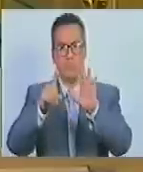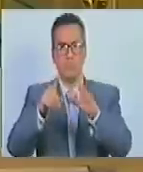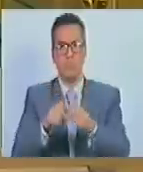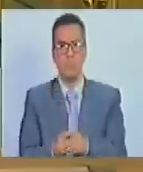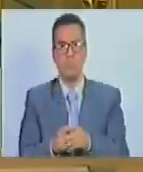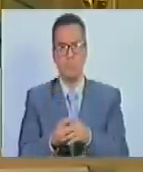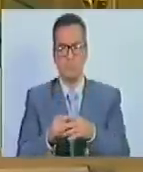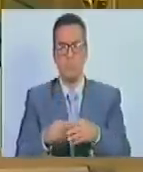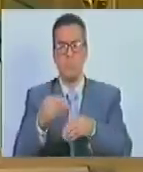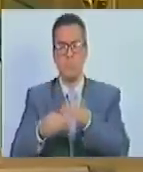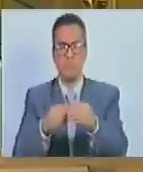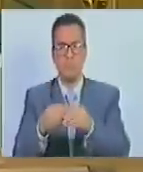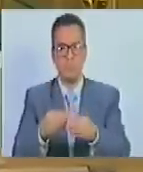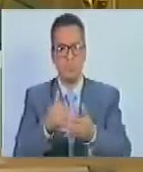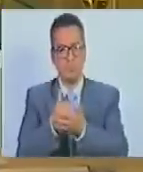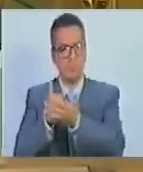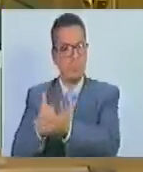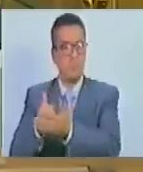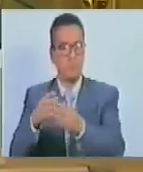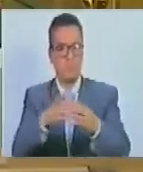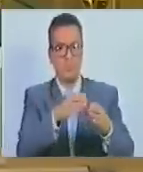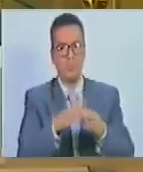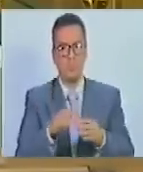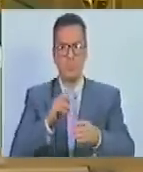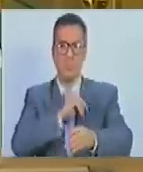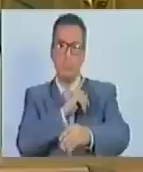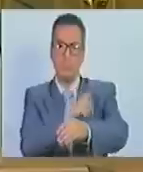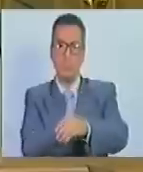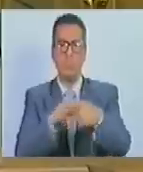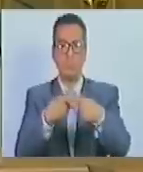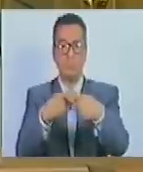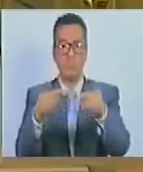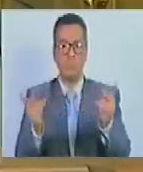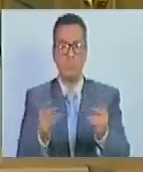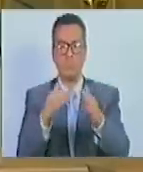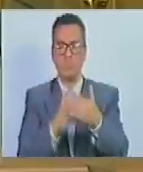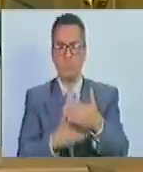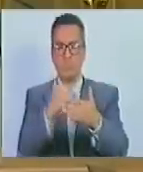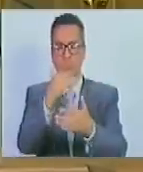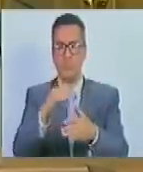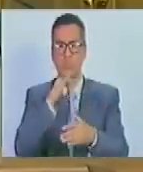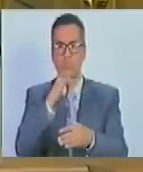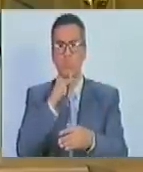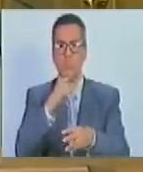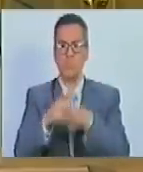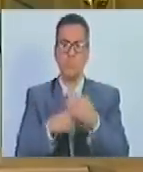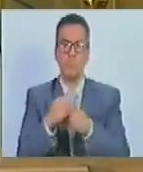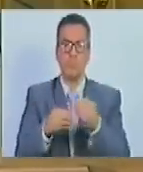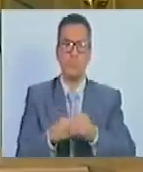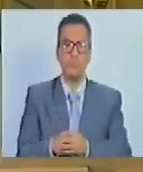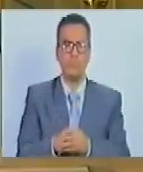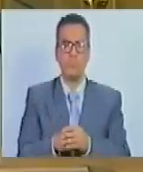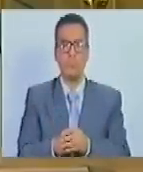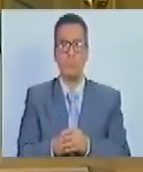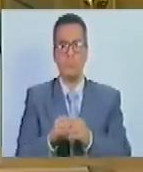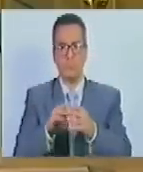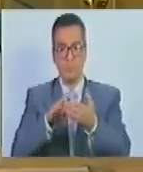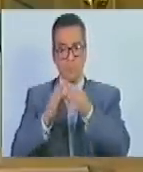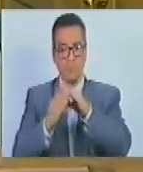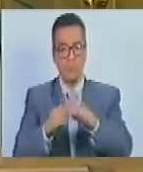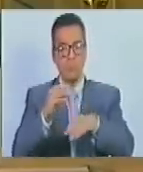coadyuvar con los órganos y entes del poder público en el levantamiento de información relacionada con la comunidad